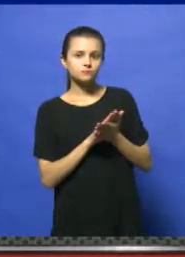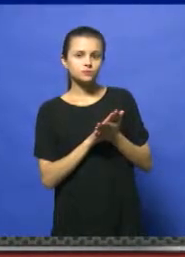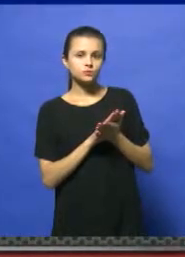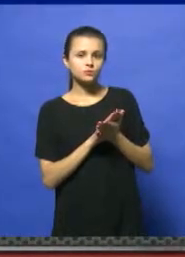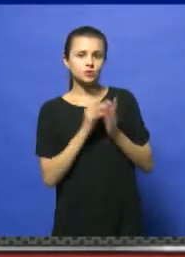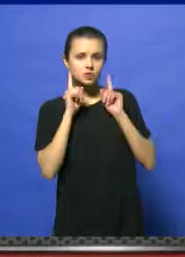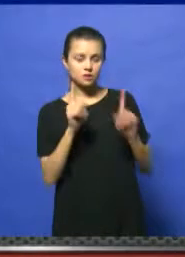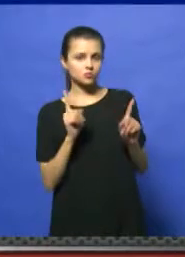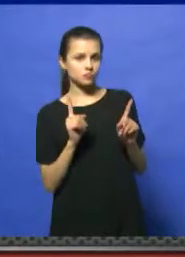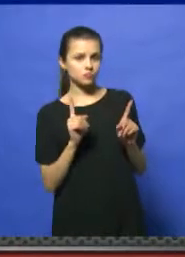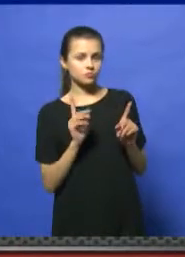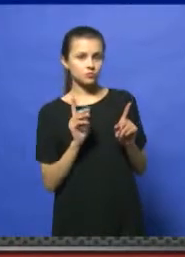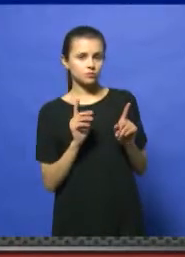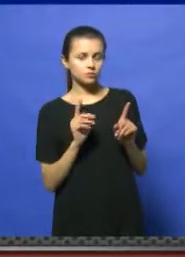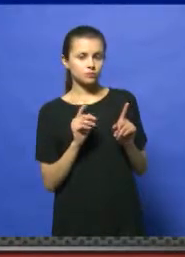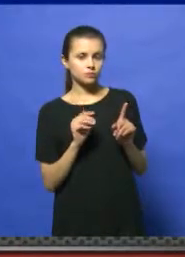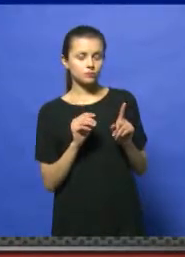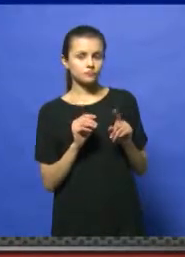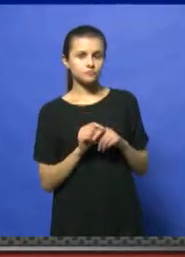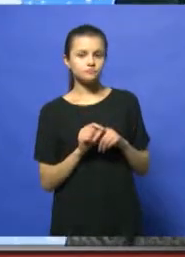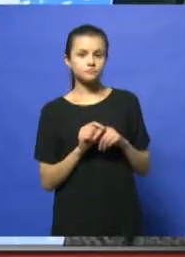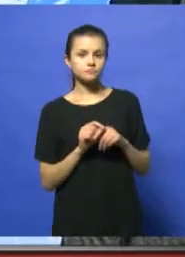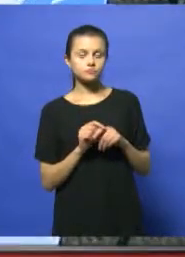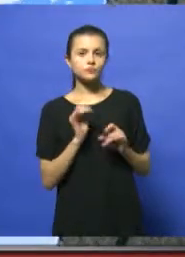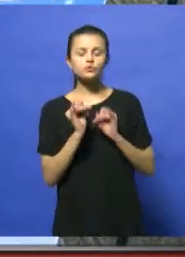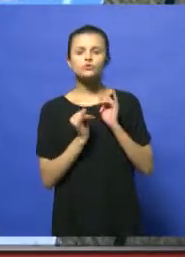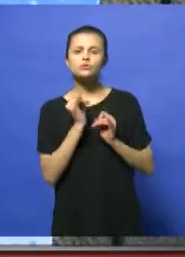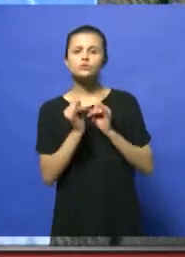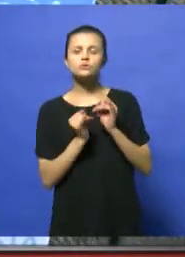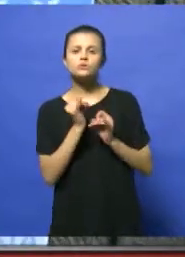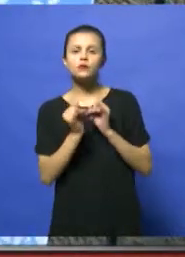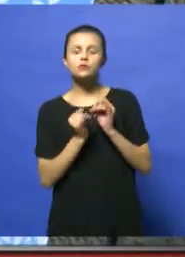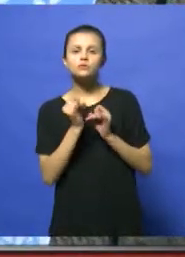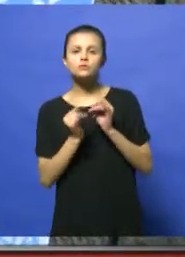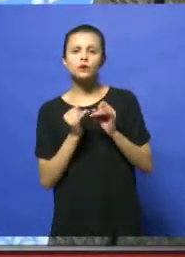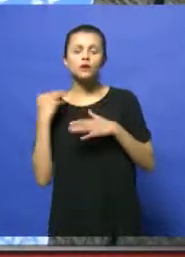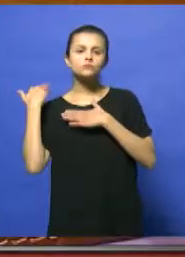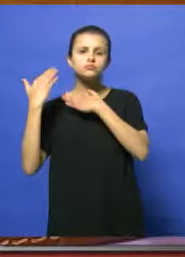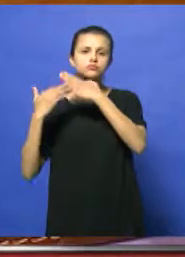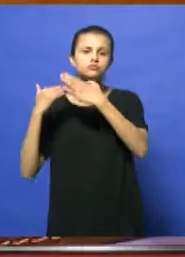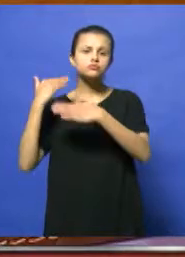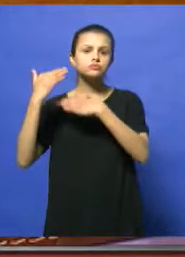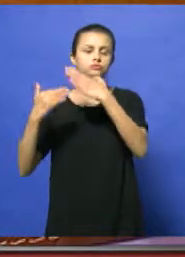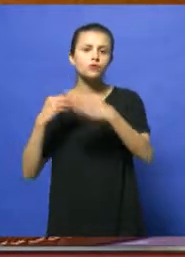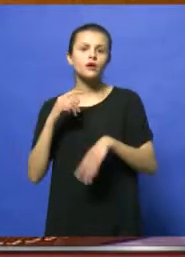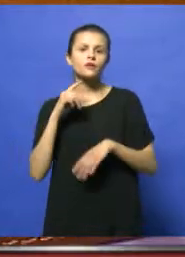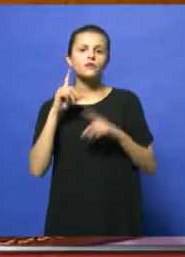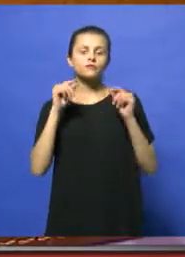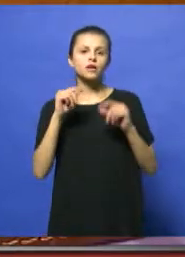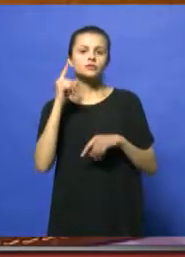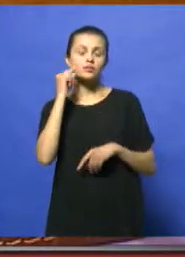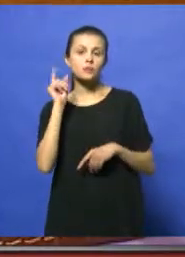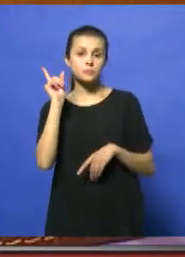justificativo también, que ya no se viene dando, se viene también adquiriendo para las fechas como el Día del Padre, adquiriendo